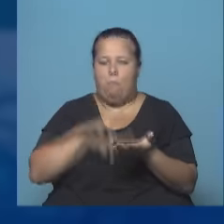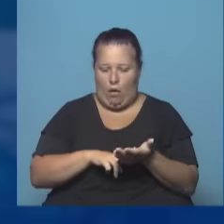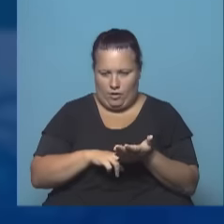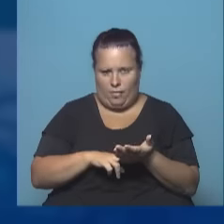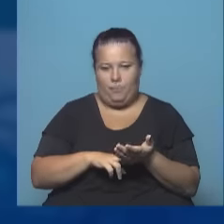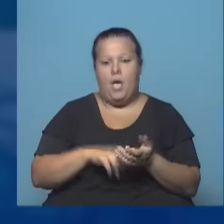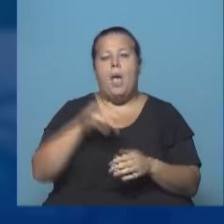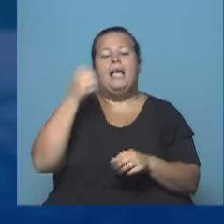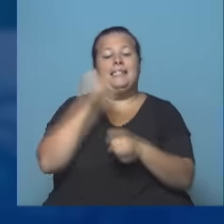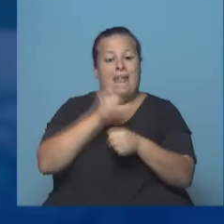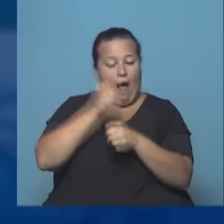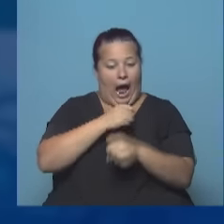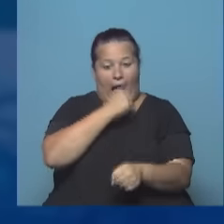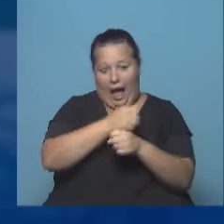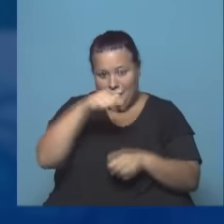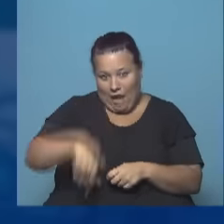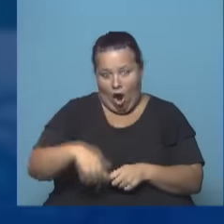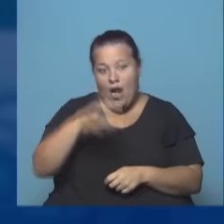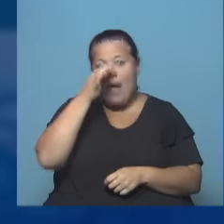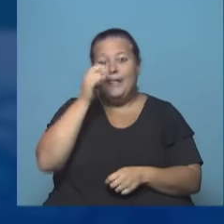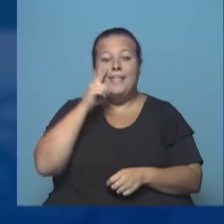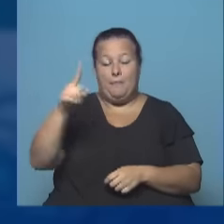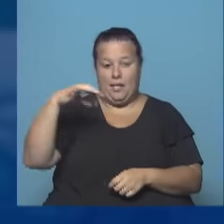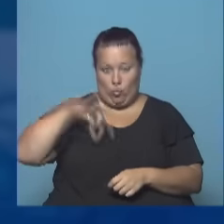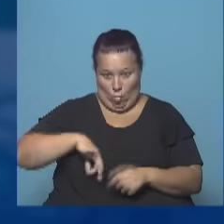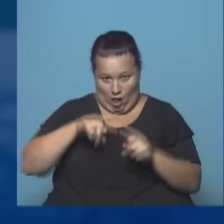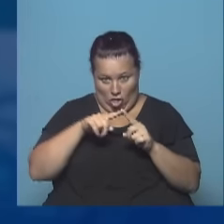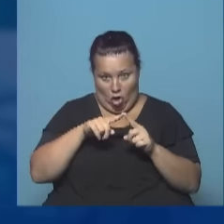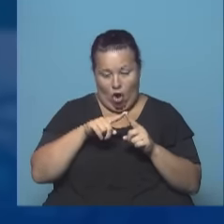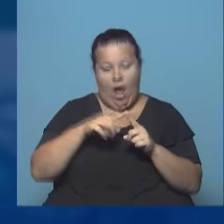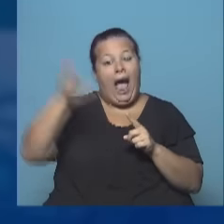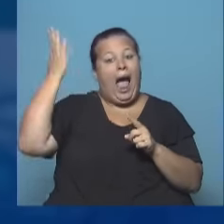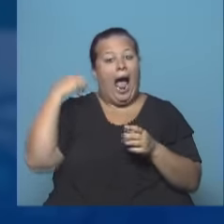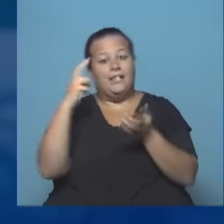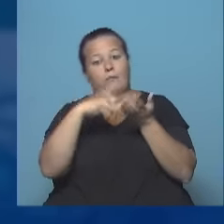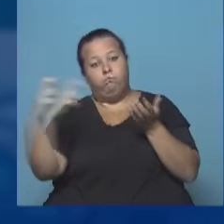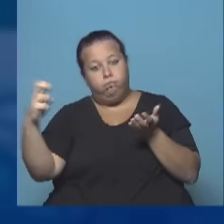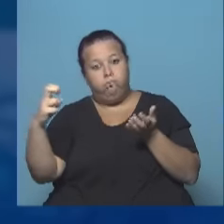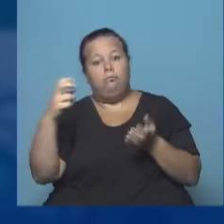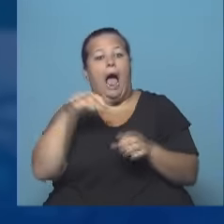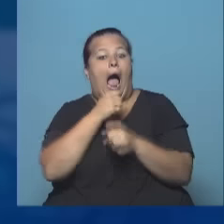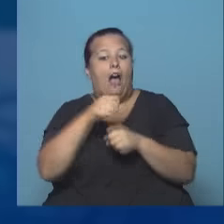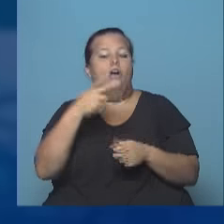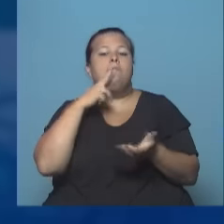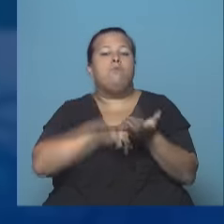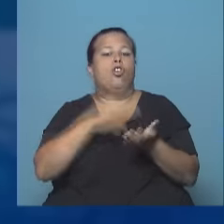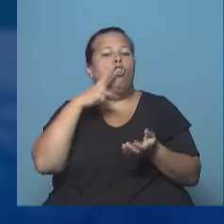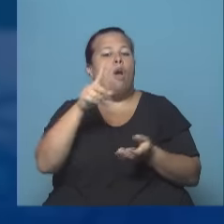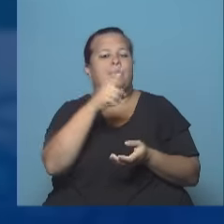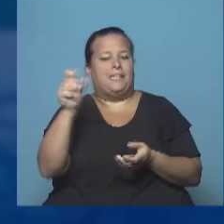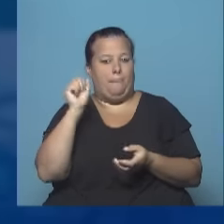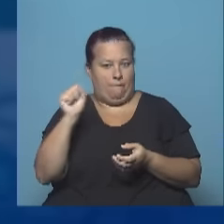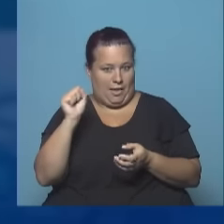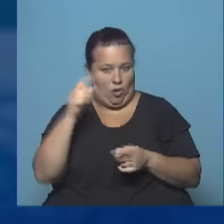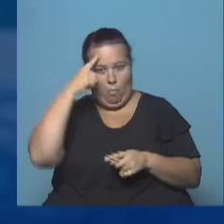Un trabajador que hasta ahora ganaba 20.000 pesos, antes estaba pagando hasta ahora un impuesto de 2.100